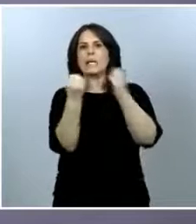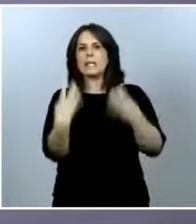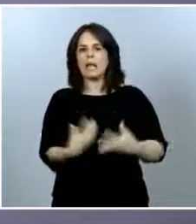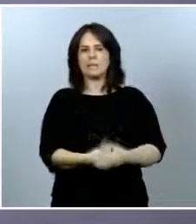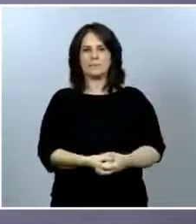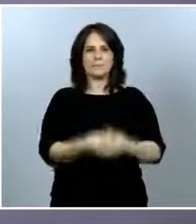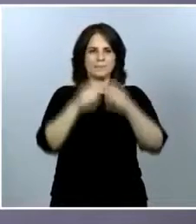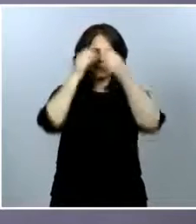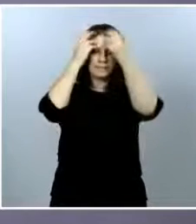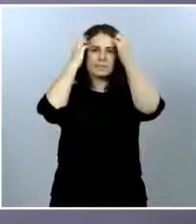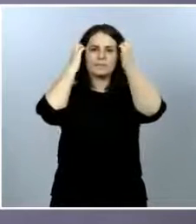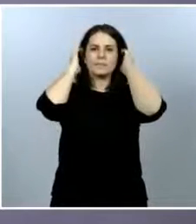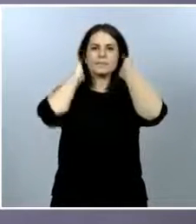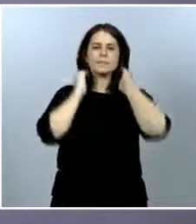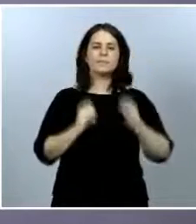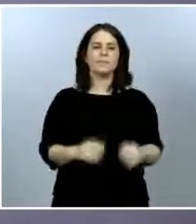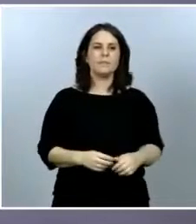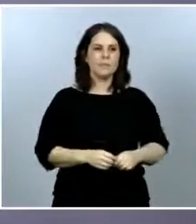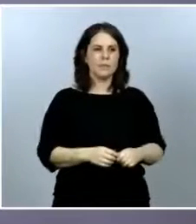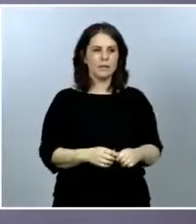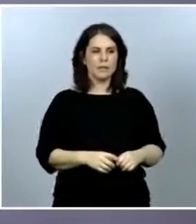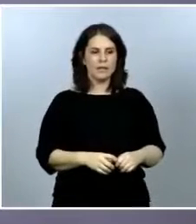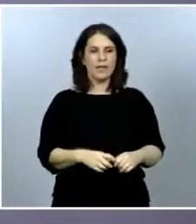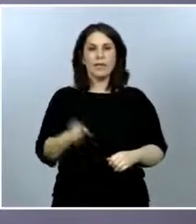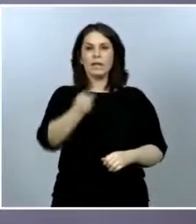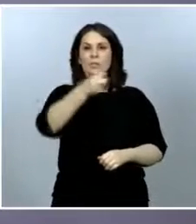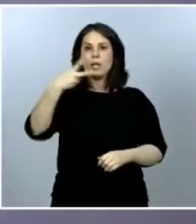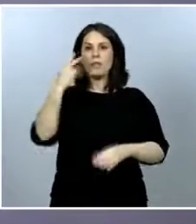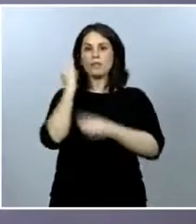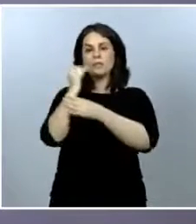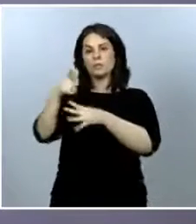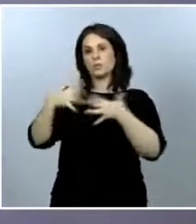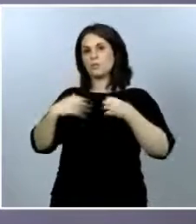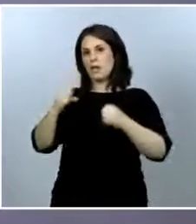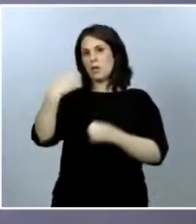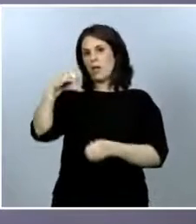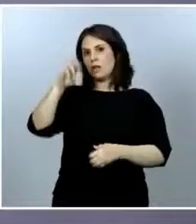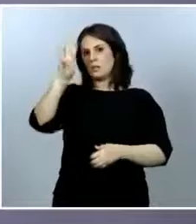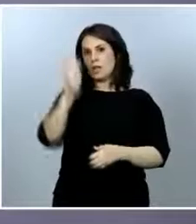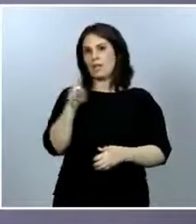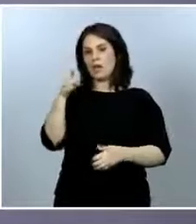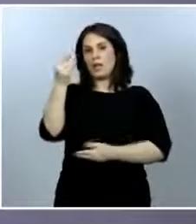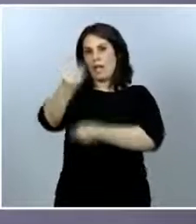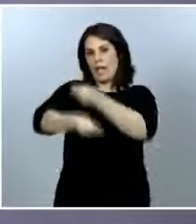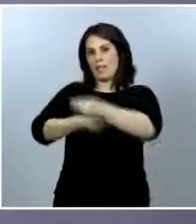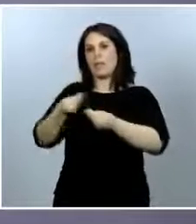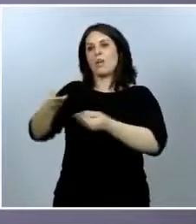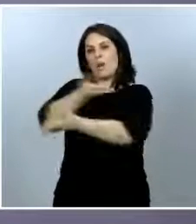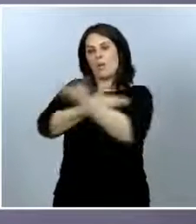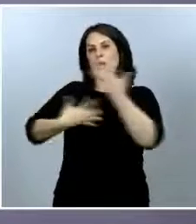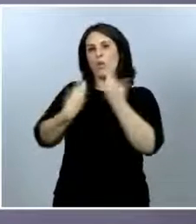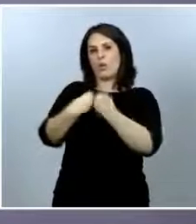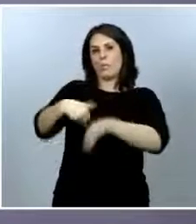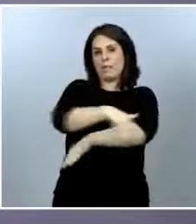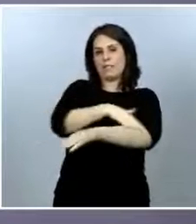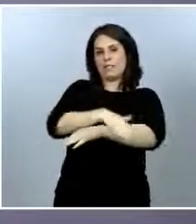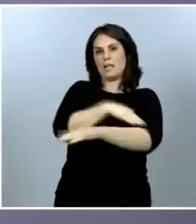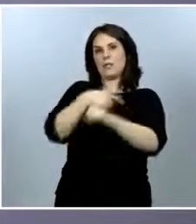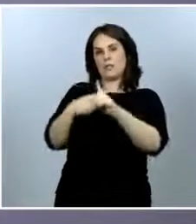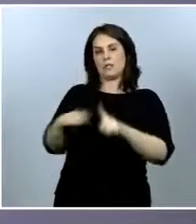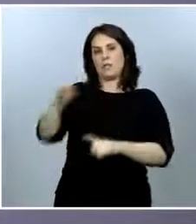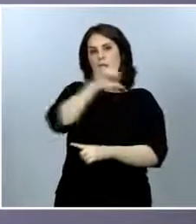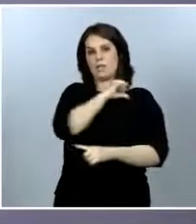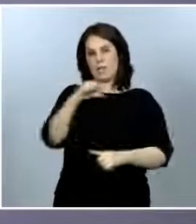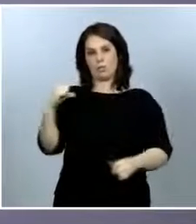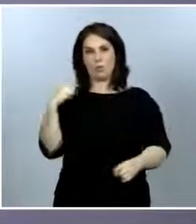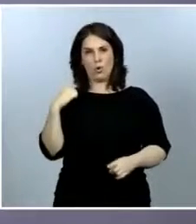Bueno, los resultados del estudio del Instituto de Salud Carlos III, que está haciendo en colaboración con el Ministerio y todas las comunidades autónomas, si no